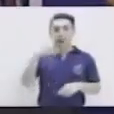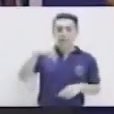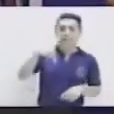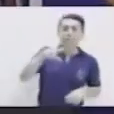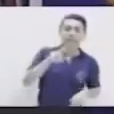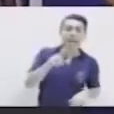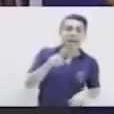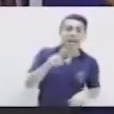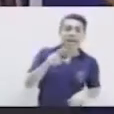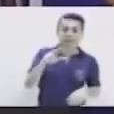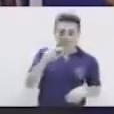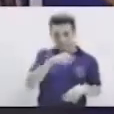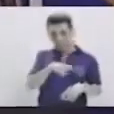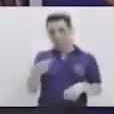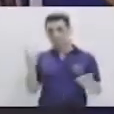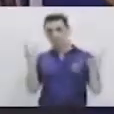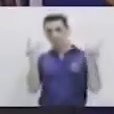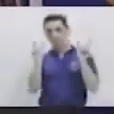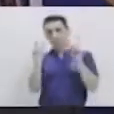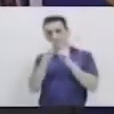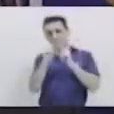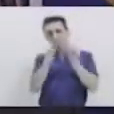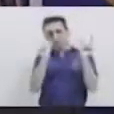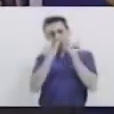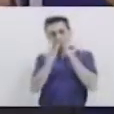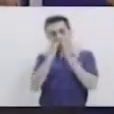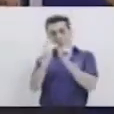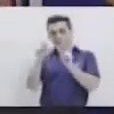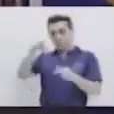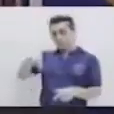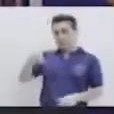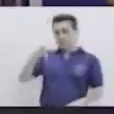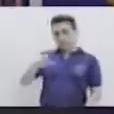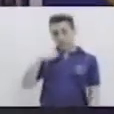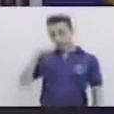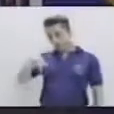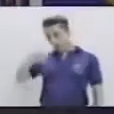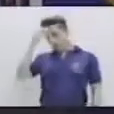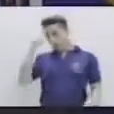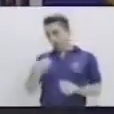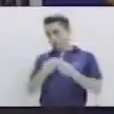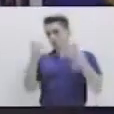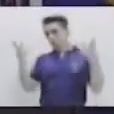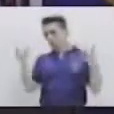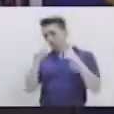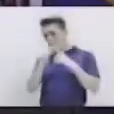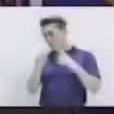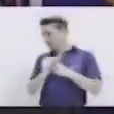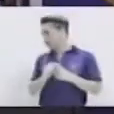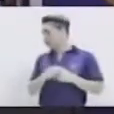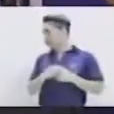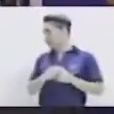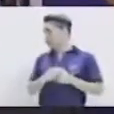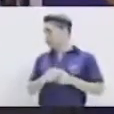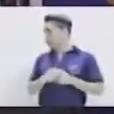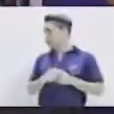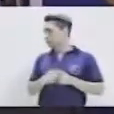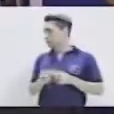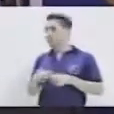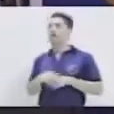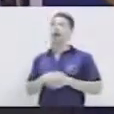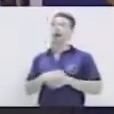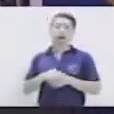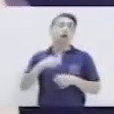combinación de P y R. Mira todo lo que hemos aprendido hoy. Así es como nosotros al